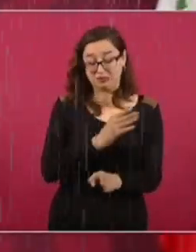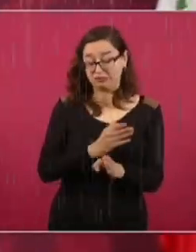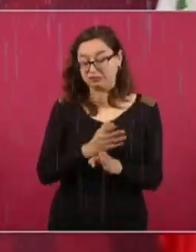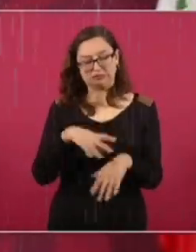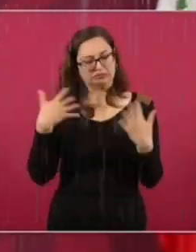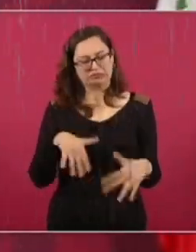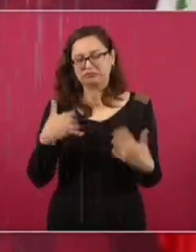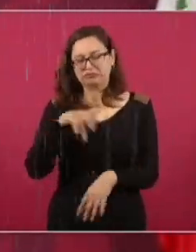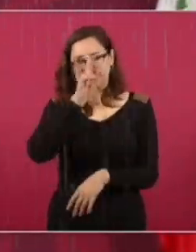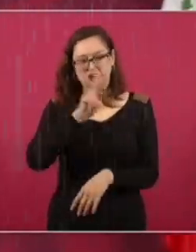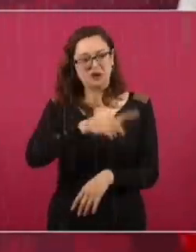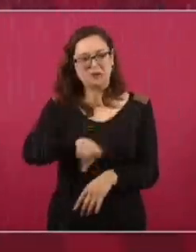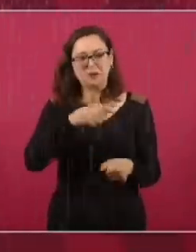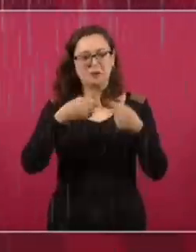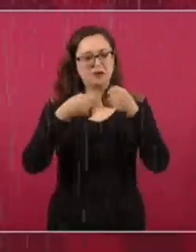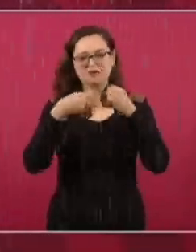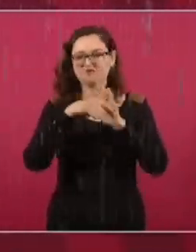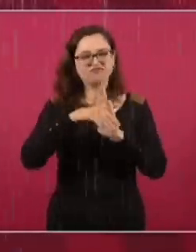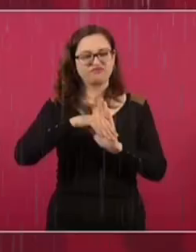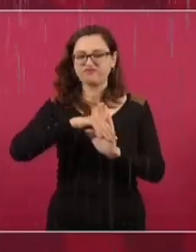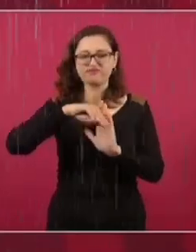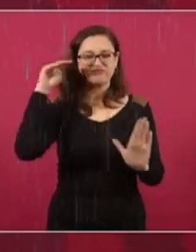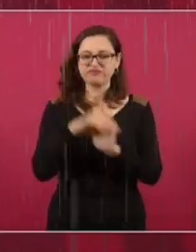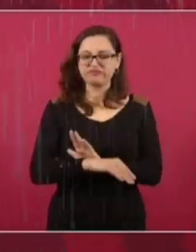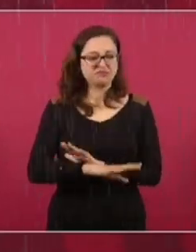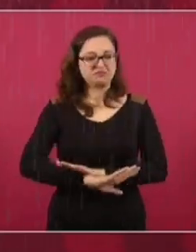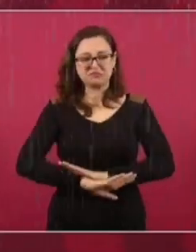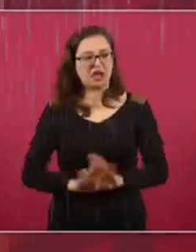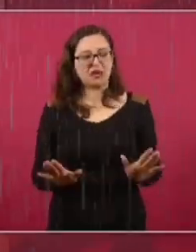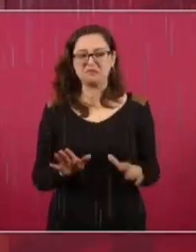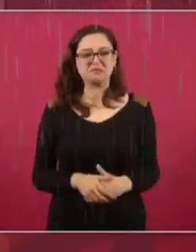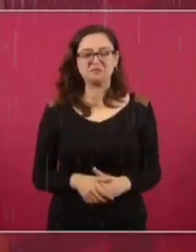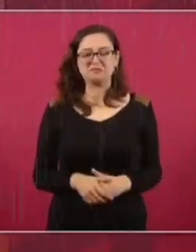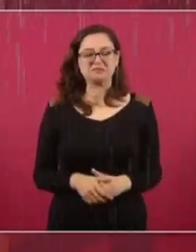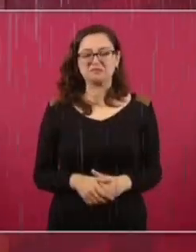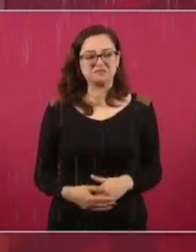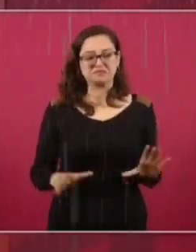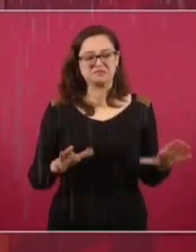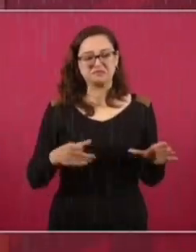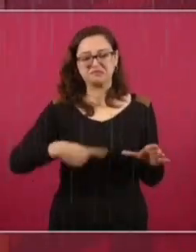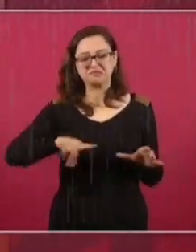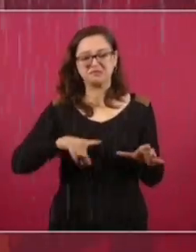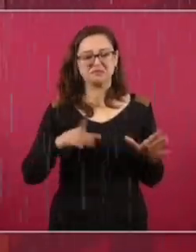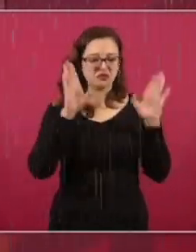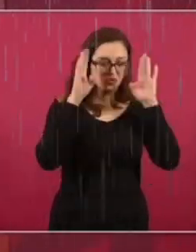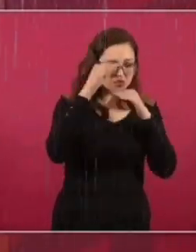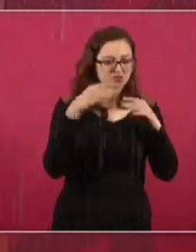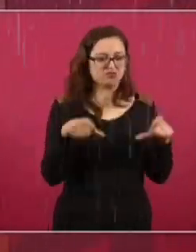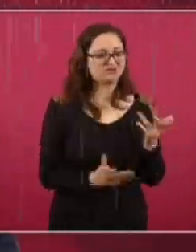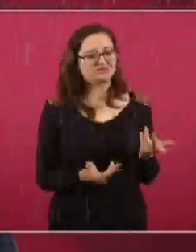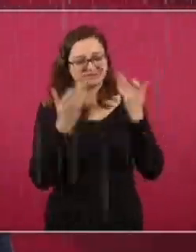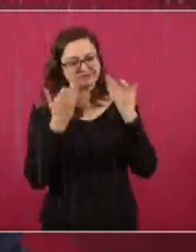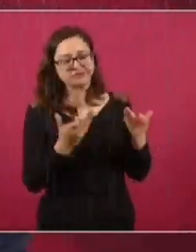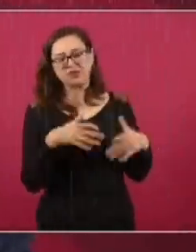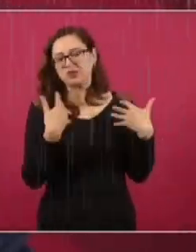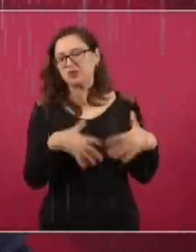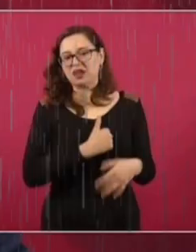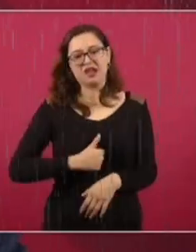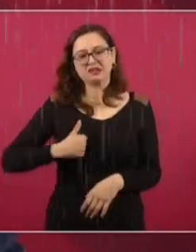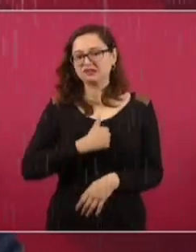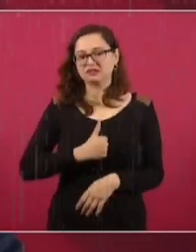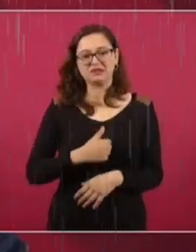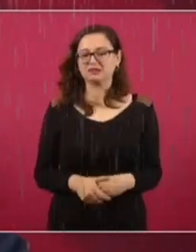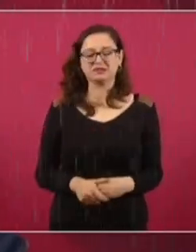la decadencia del periodismo servil al régimen y a los